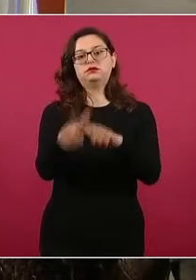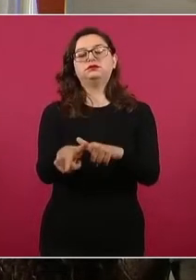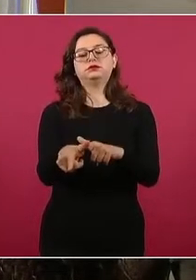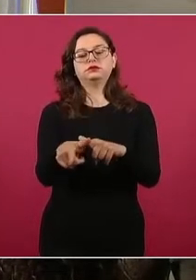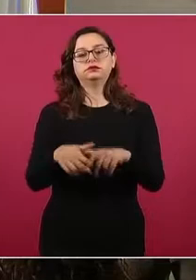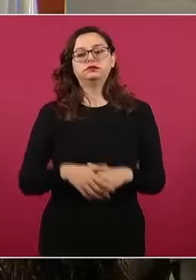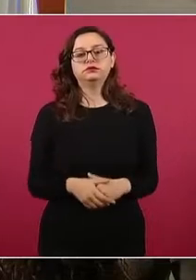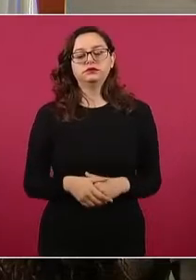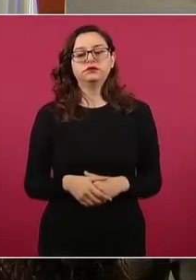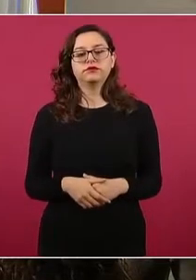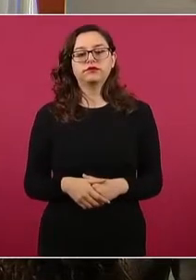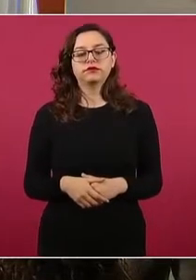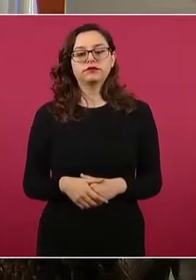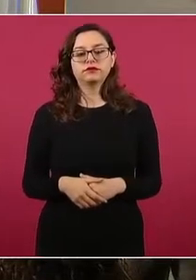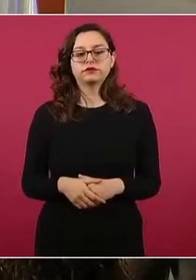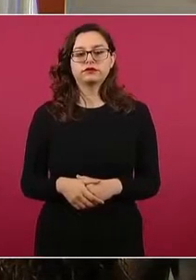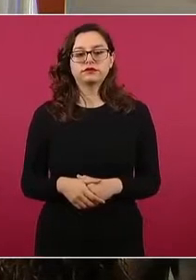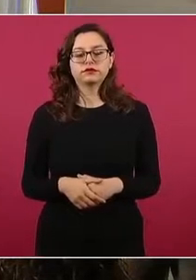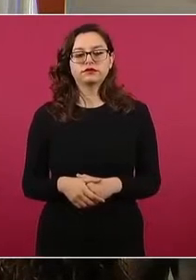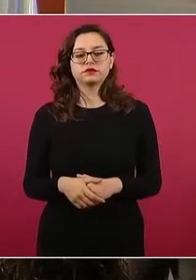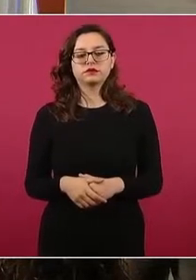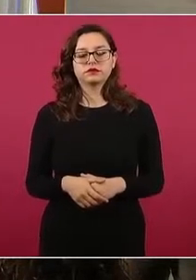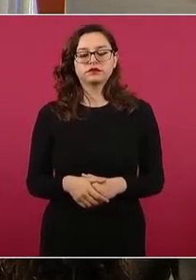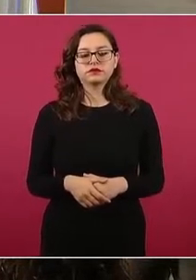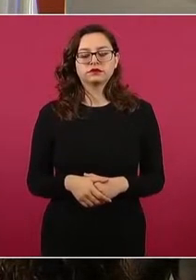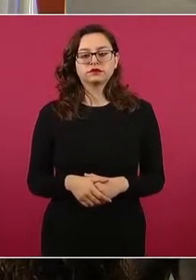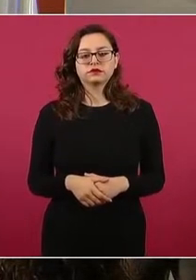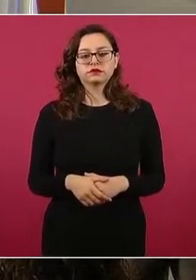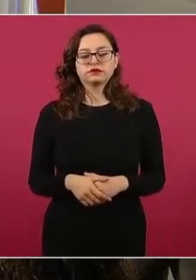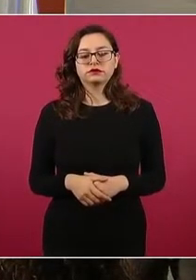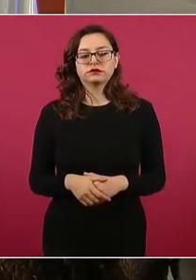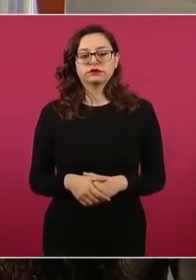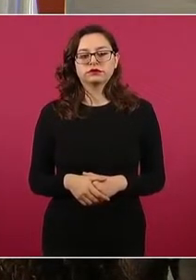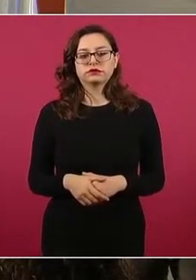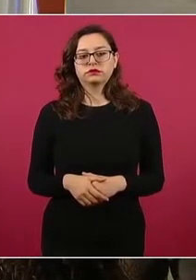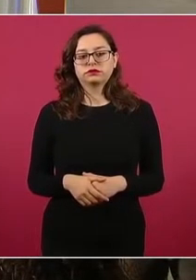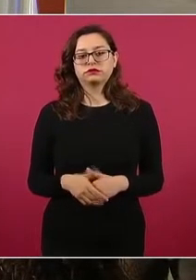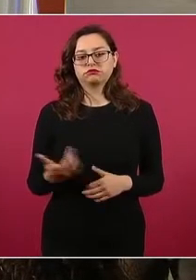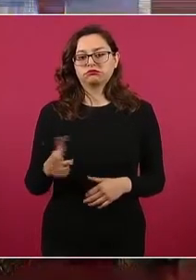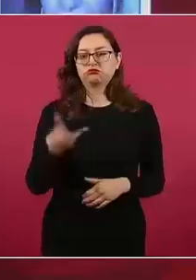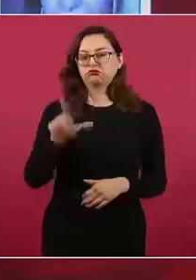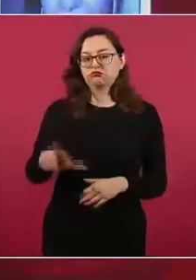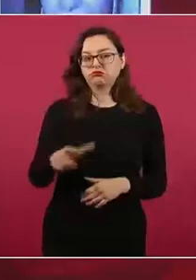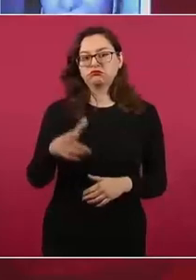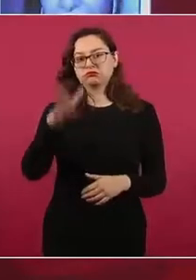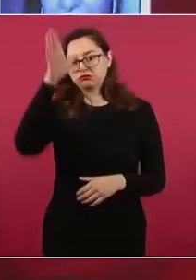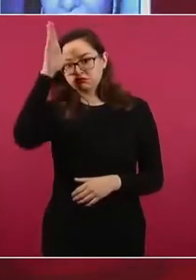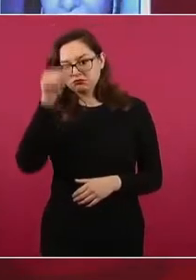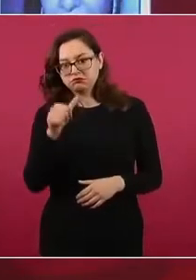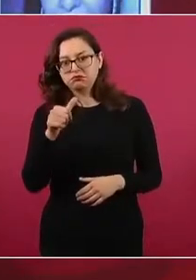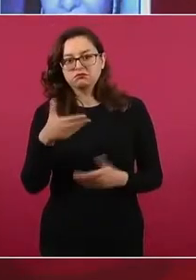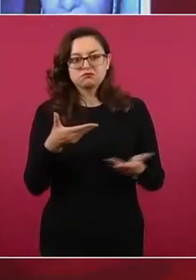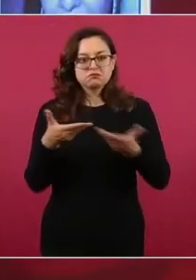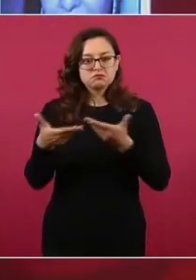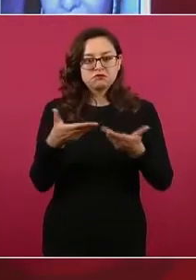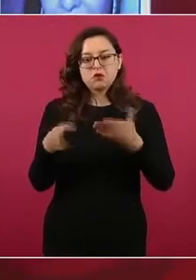proceso de vinculación y se generará el acuerdo el próximo lunes. Siguiente.